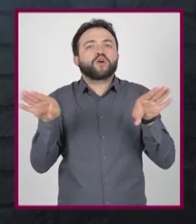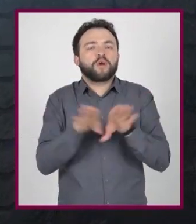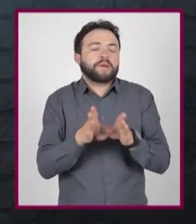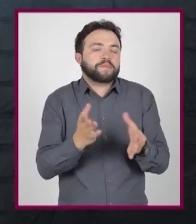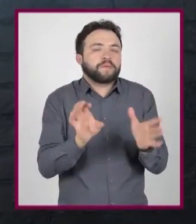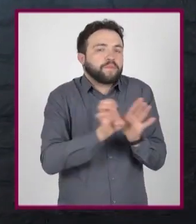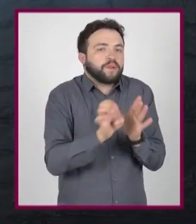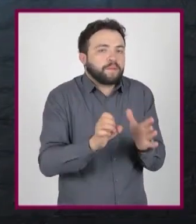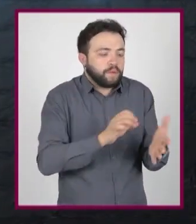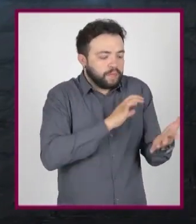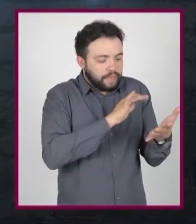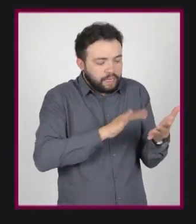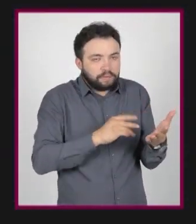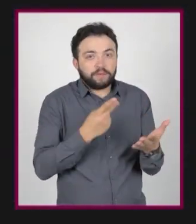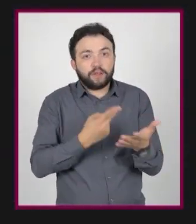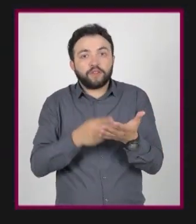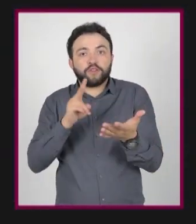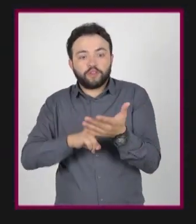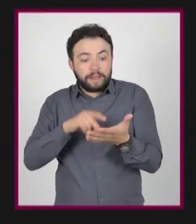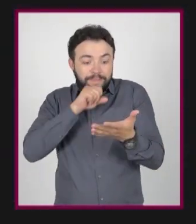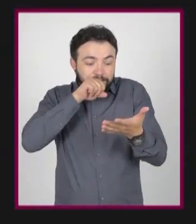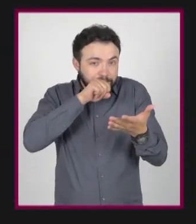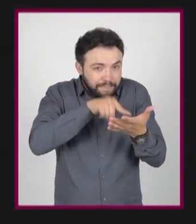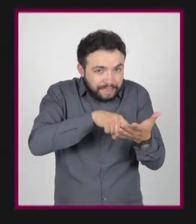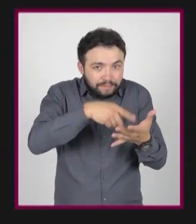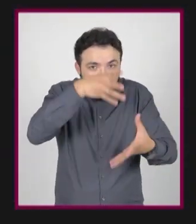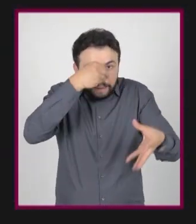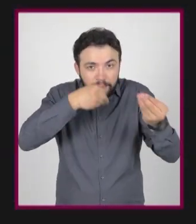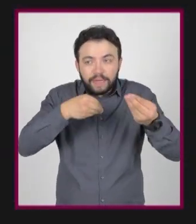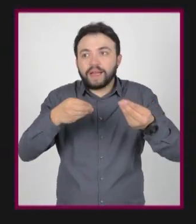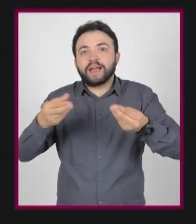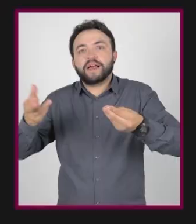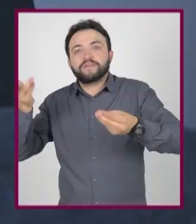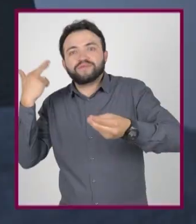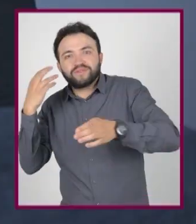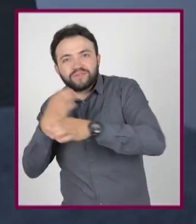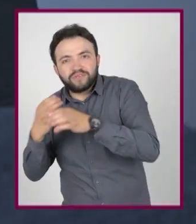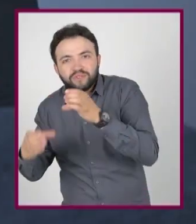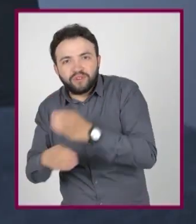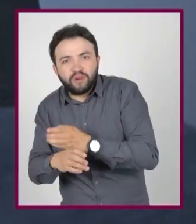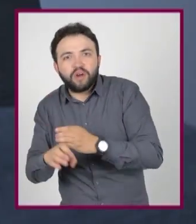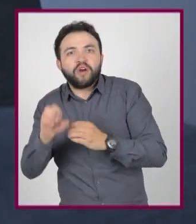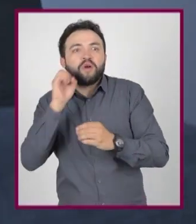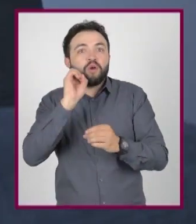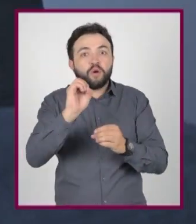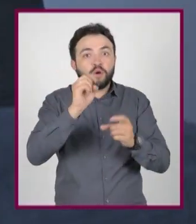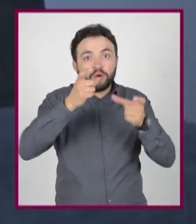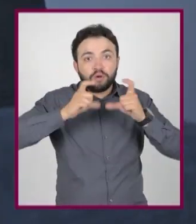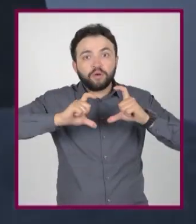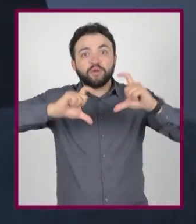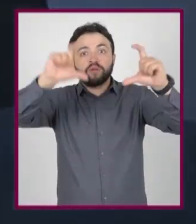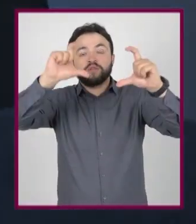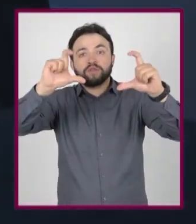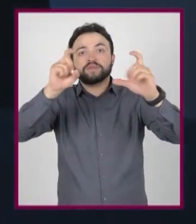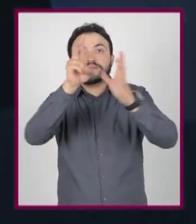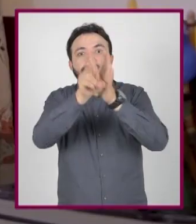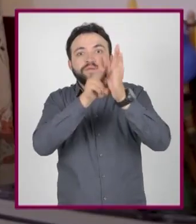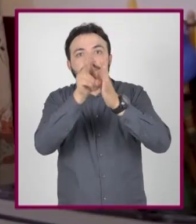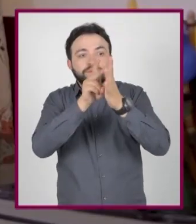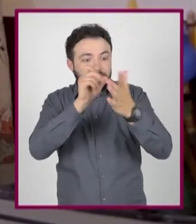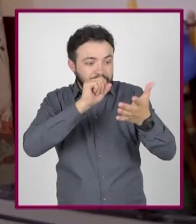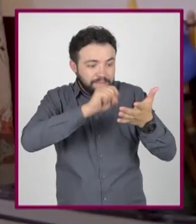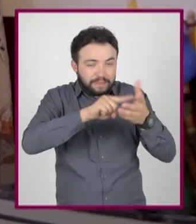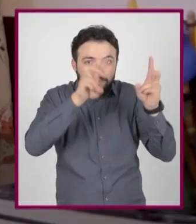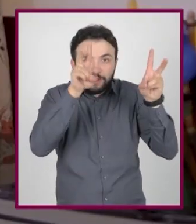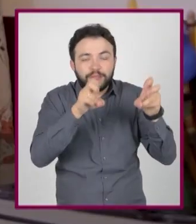¿Cómo? Pues escuchando un podcast sobre literatura mientras lavas los trastes. Quizá descargar un documental sobre el tema que estudias. Oh,